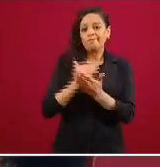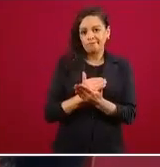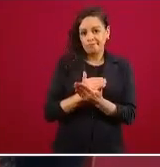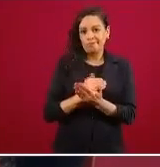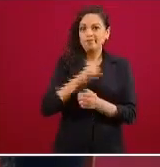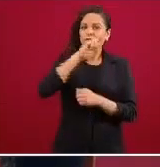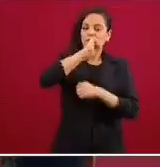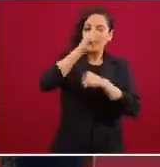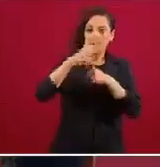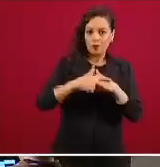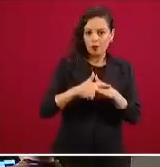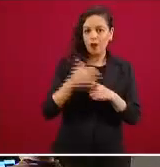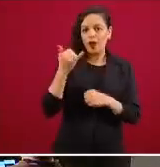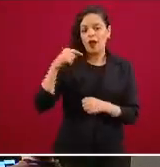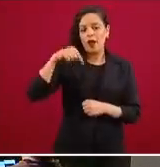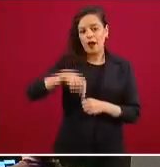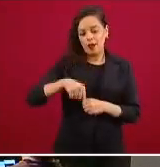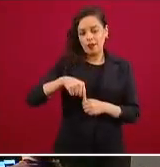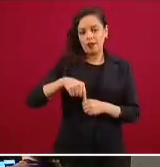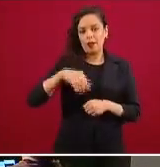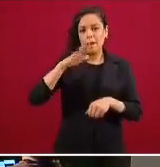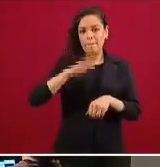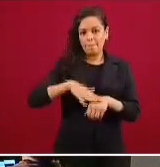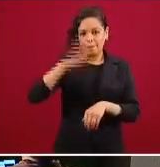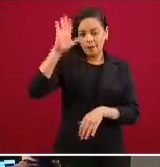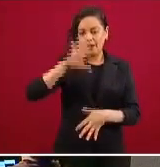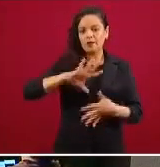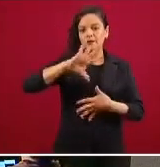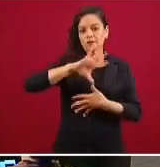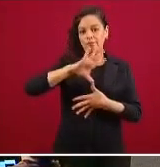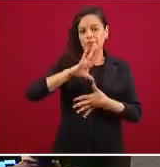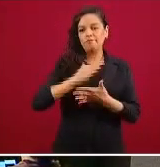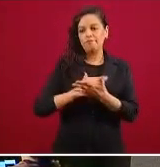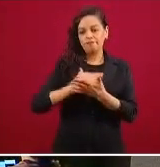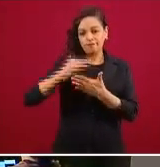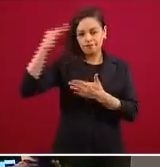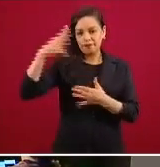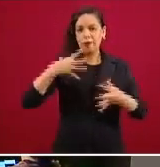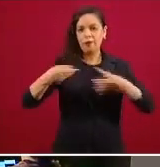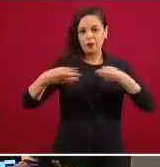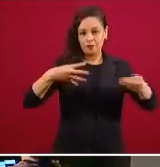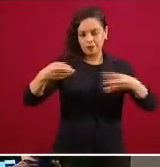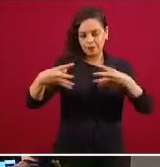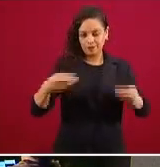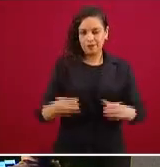el aumento de la situación de transmisión en América. La siguiente, por favor.